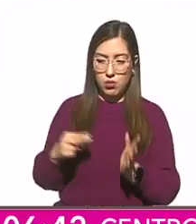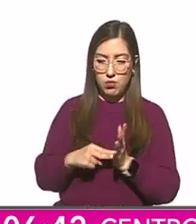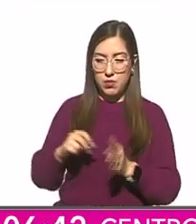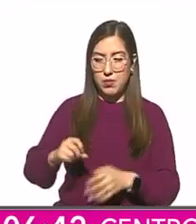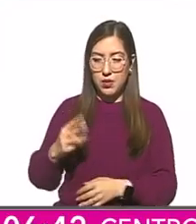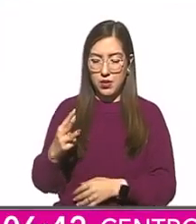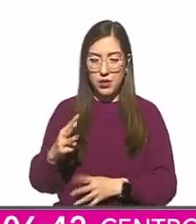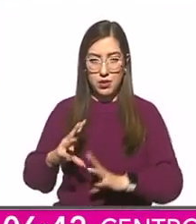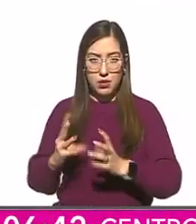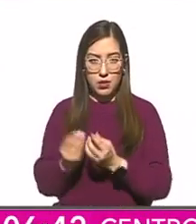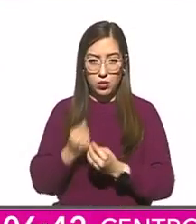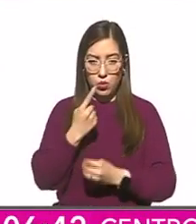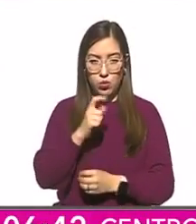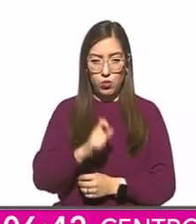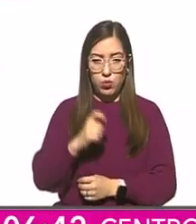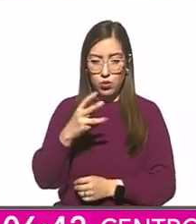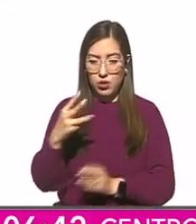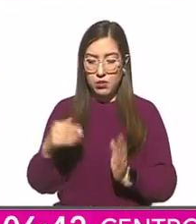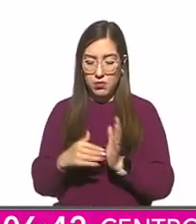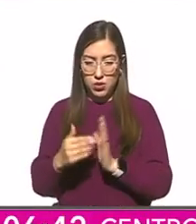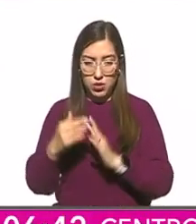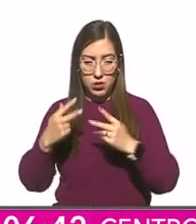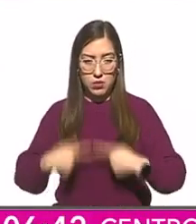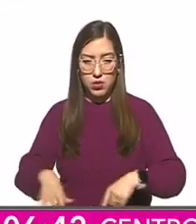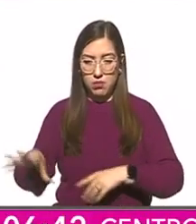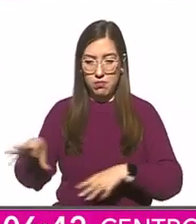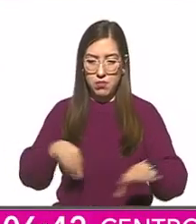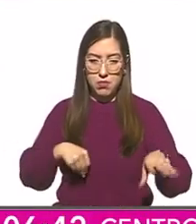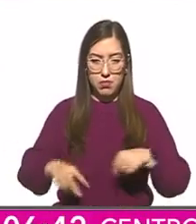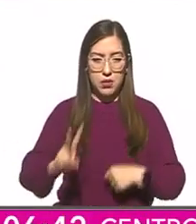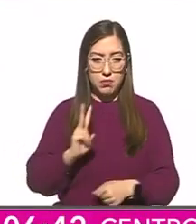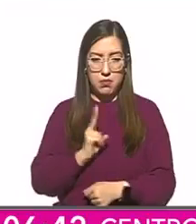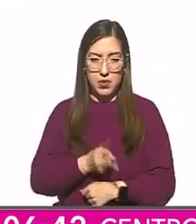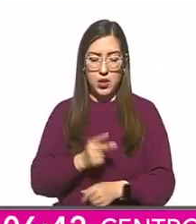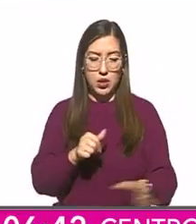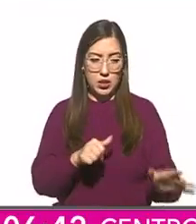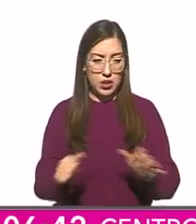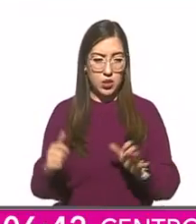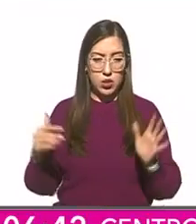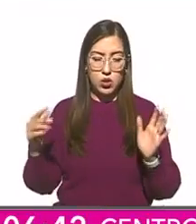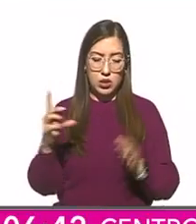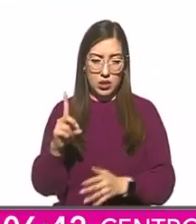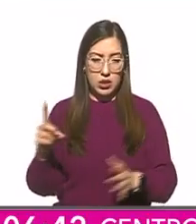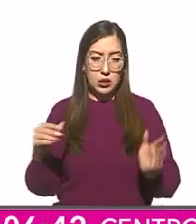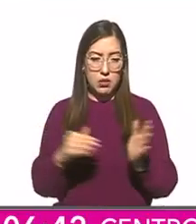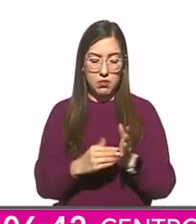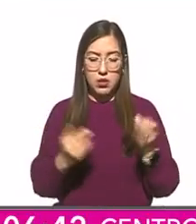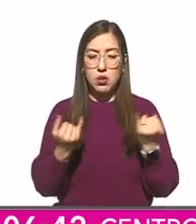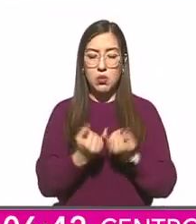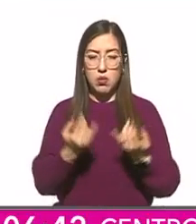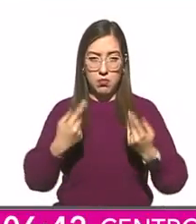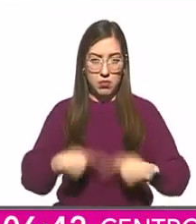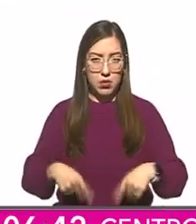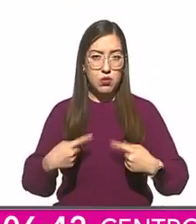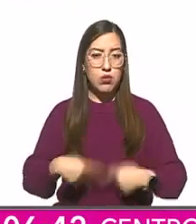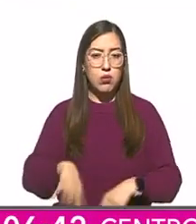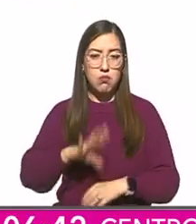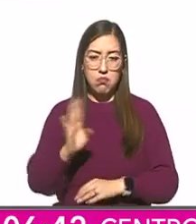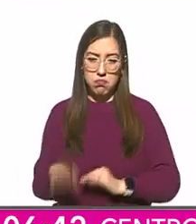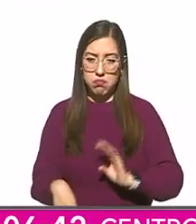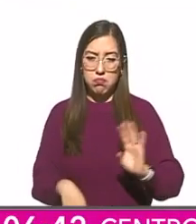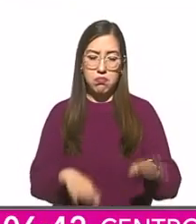1.3 millones contrajeron el virus, 630 mil murieron por causas relacionadas con esta